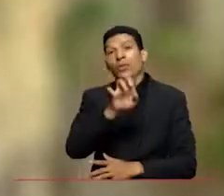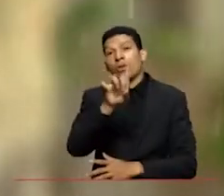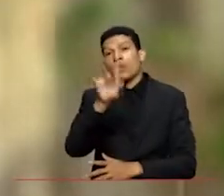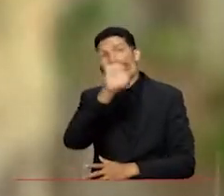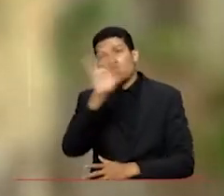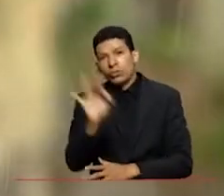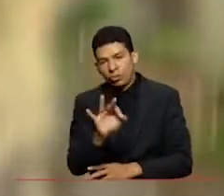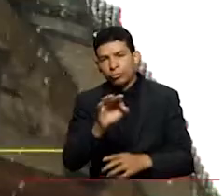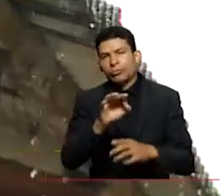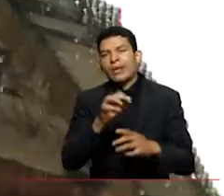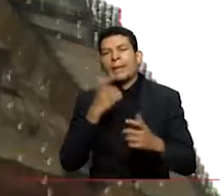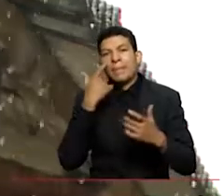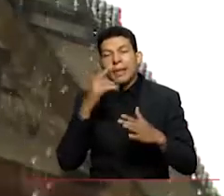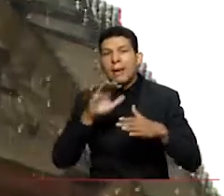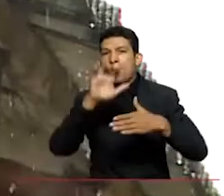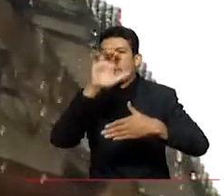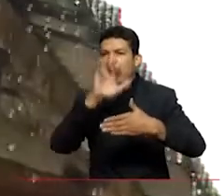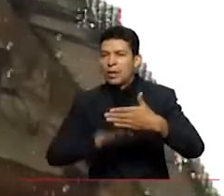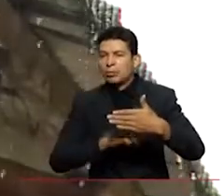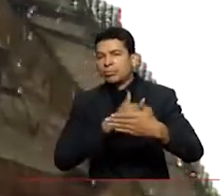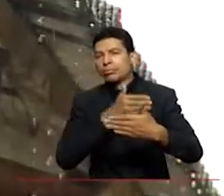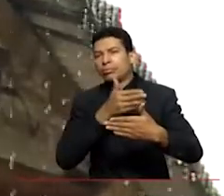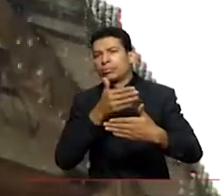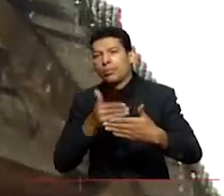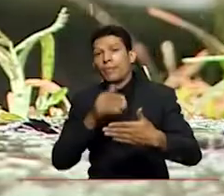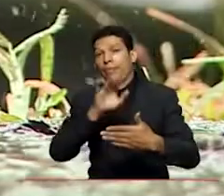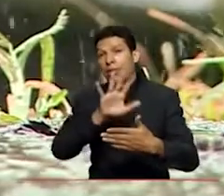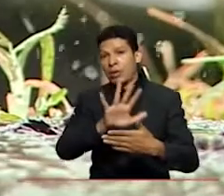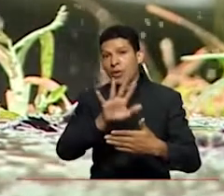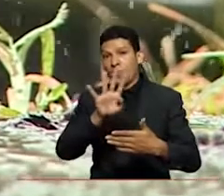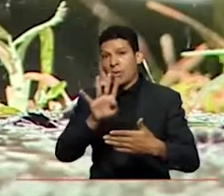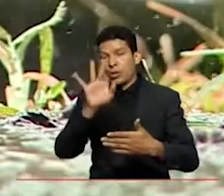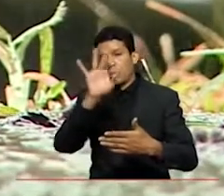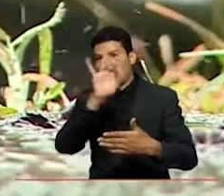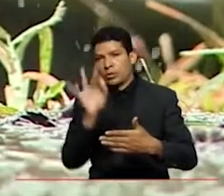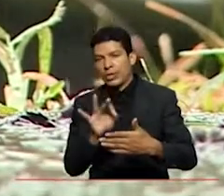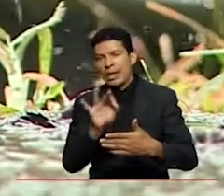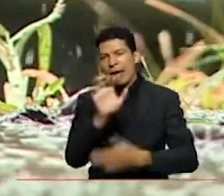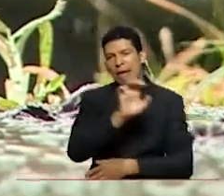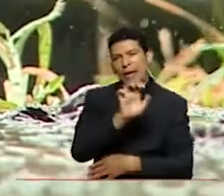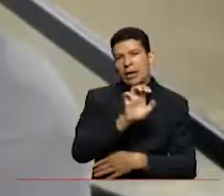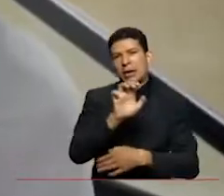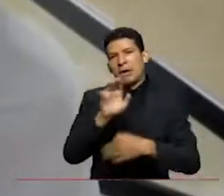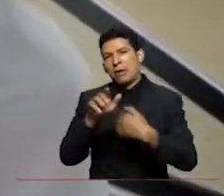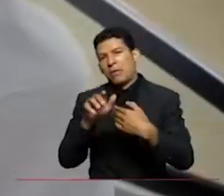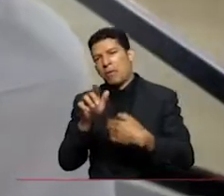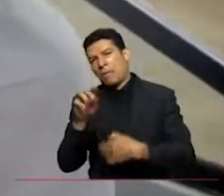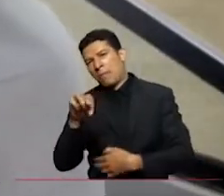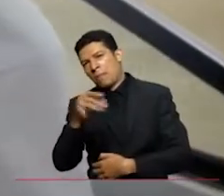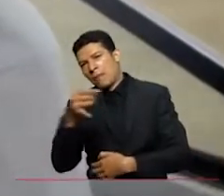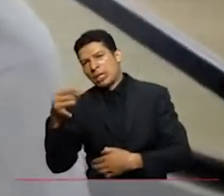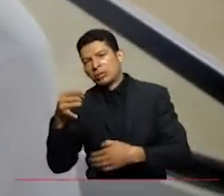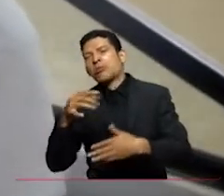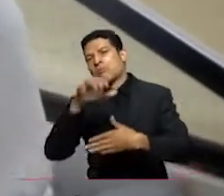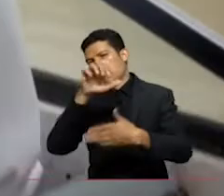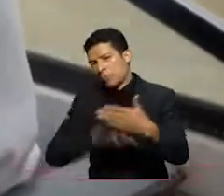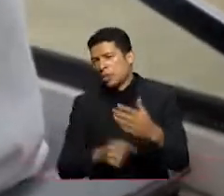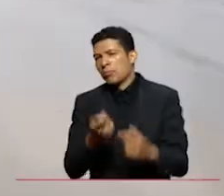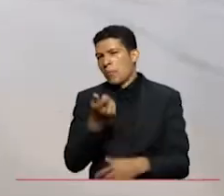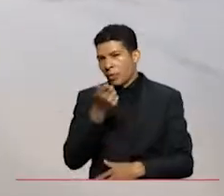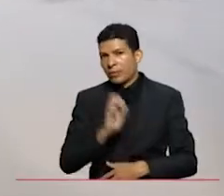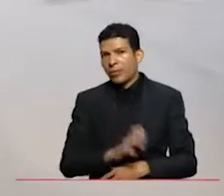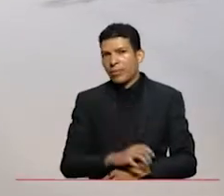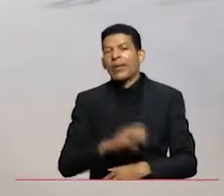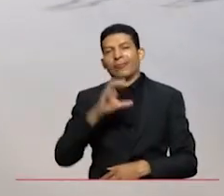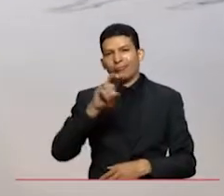probabilidad disminuyendo a un 54 por ciento durante enero marzo de 2023 ante esto la cvc realiza